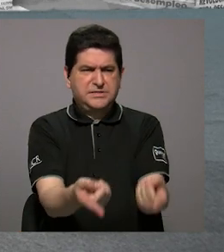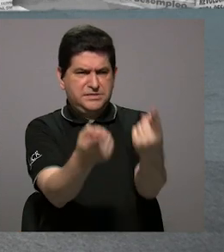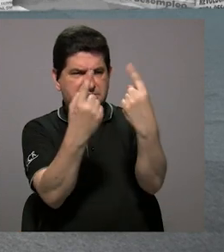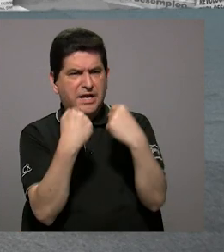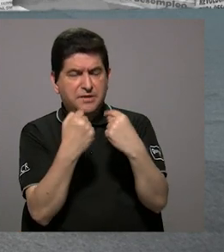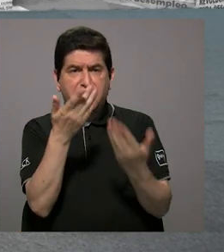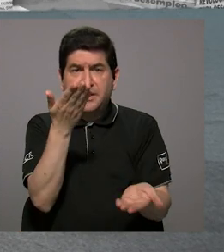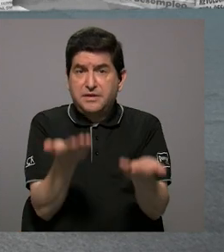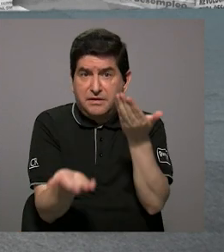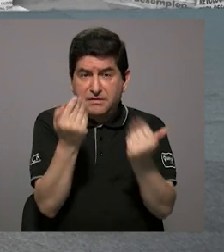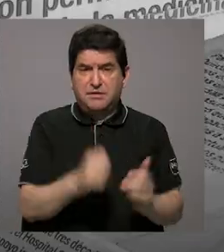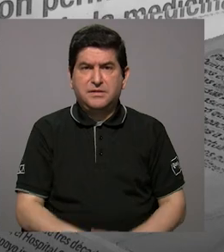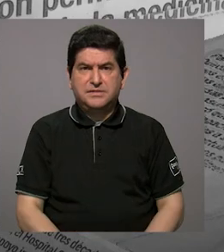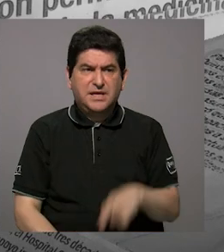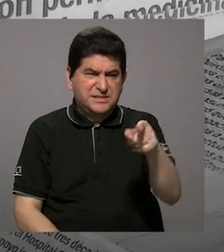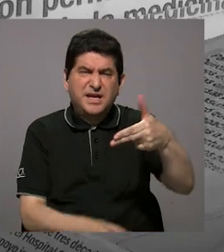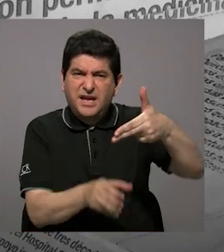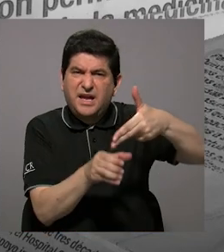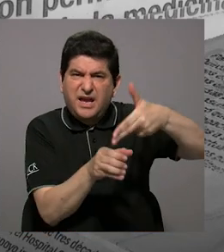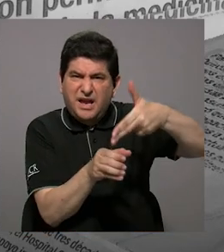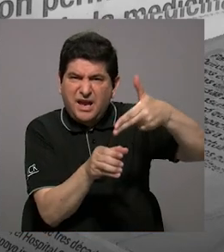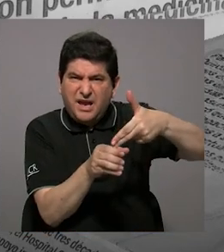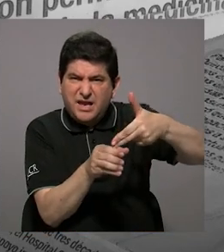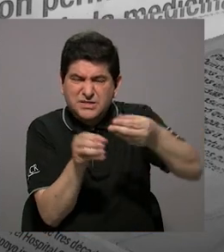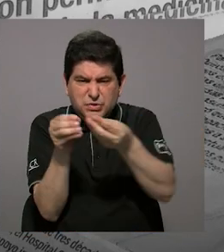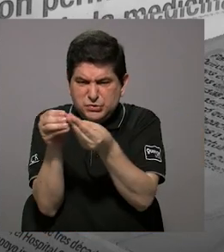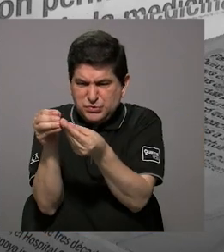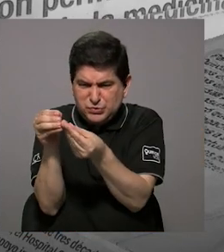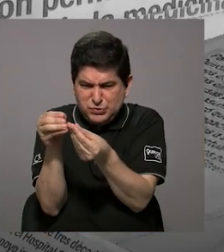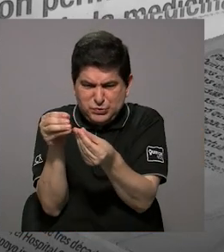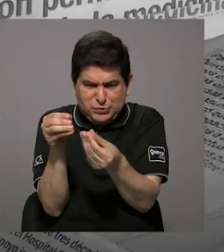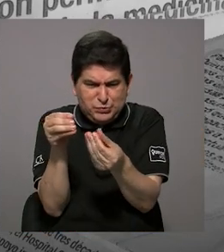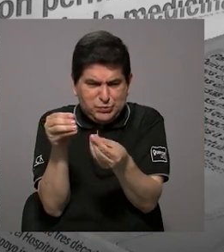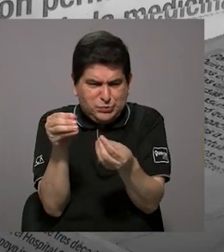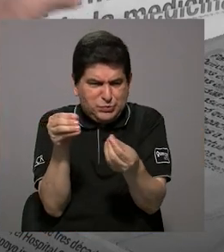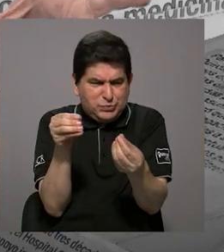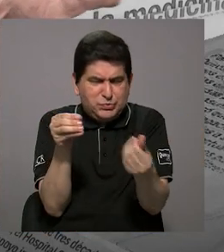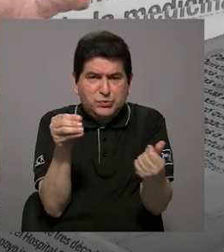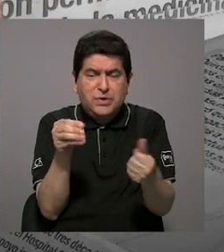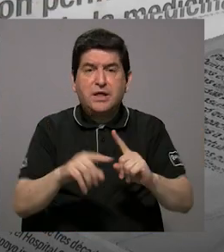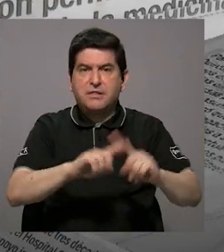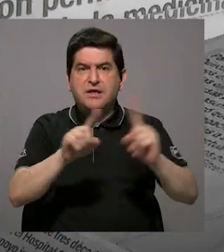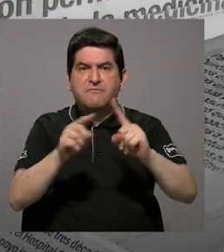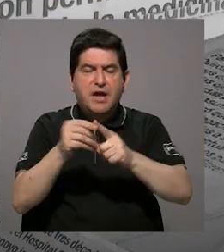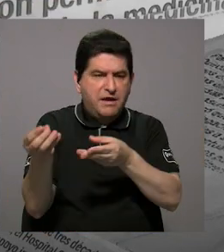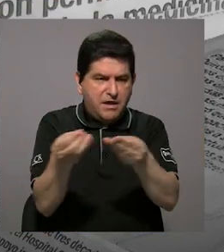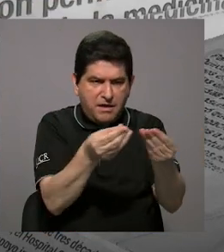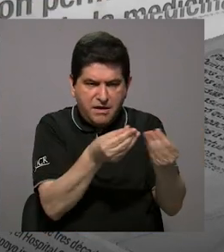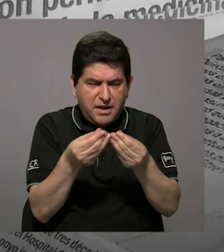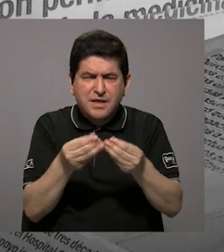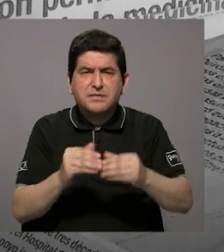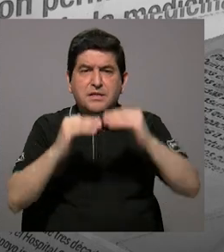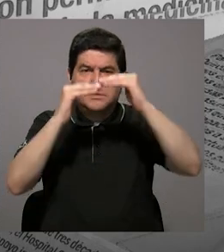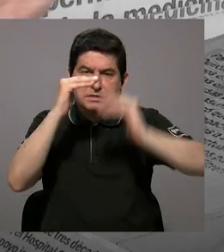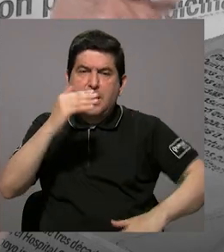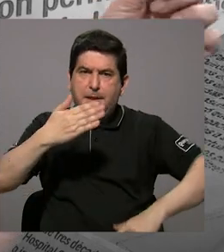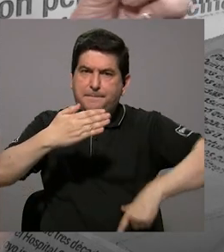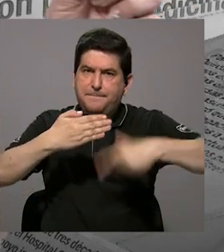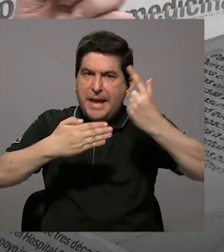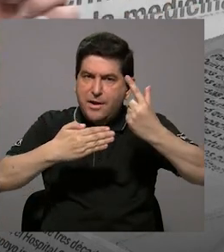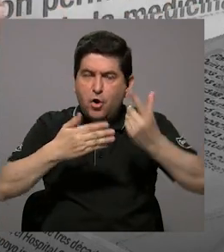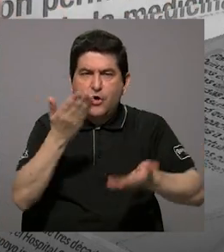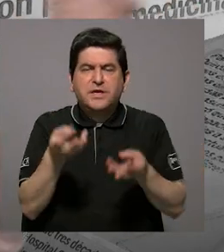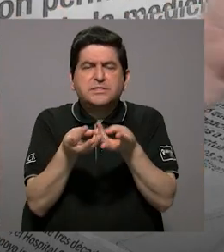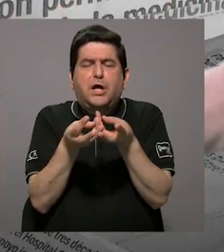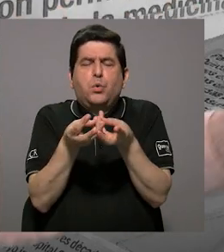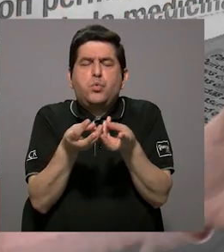llegan, pueden ser que esos hidrocarburos o esas otras sustancias que ustedes determinan en baja concentración